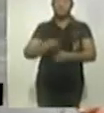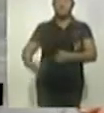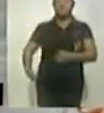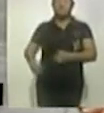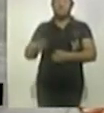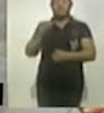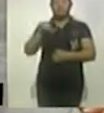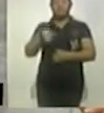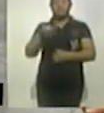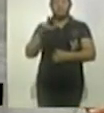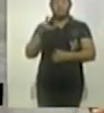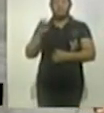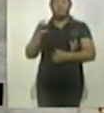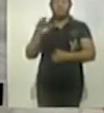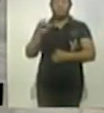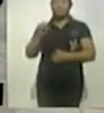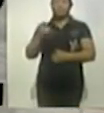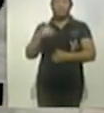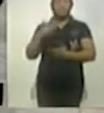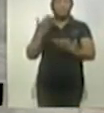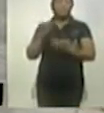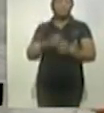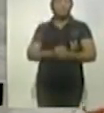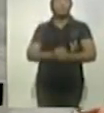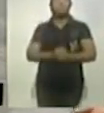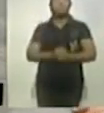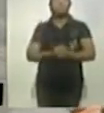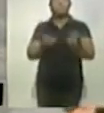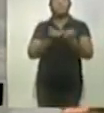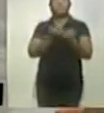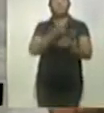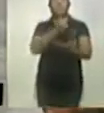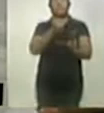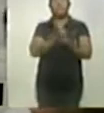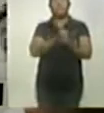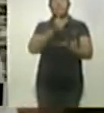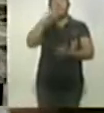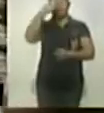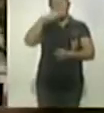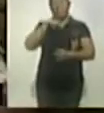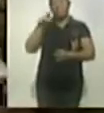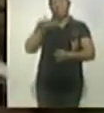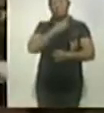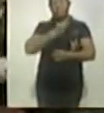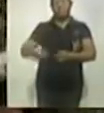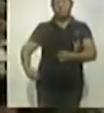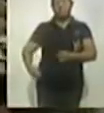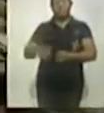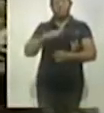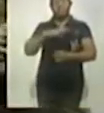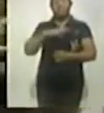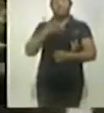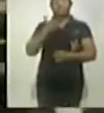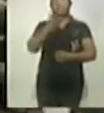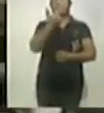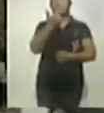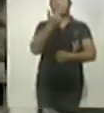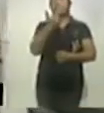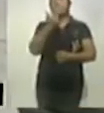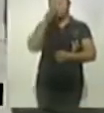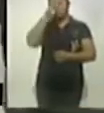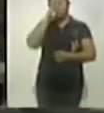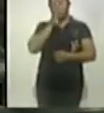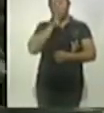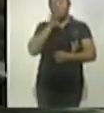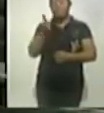Tras el sismo de esta mañana que sacudió varios estados, incluida la Ciudad de México, el presidente Enres Manuel López Obrador brindó hasta el mediodía tres mensajes a la ciudadanía,